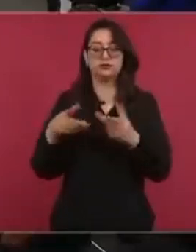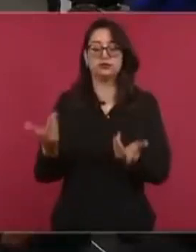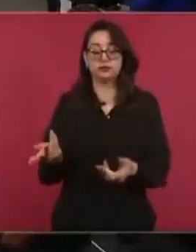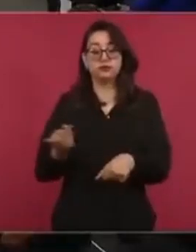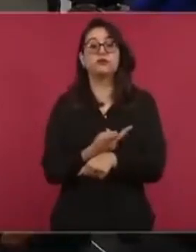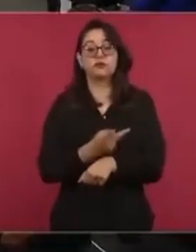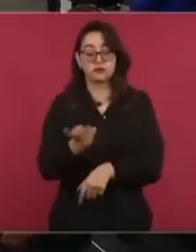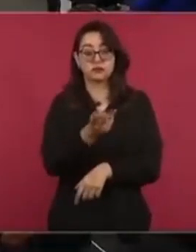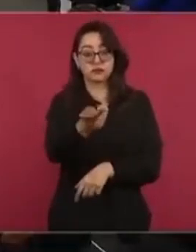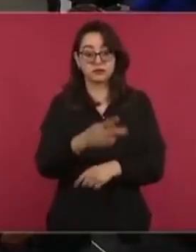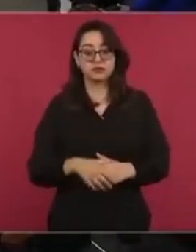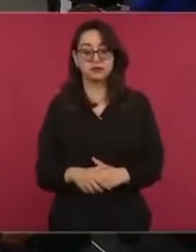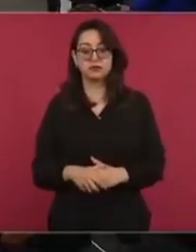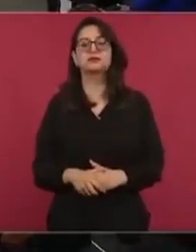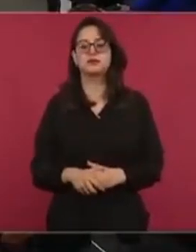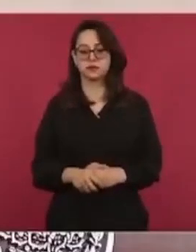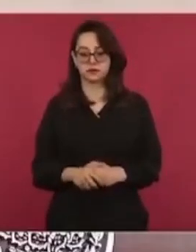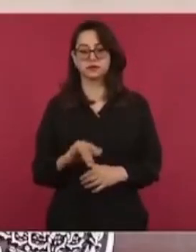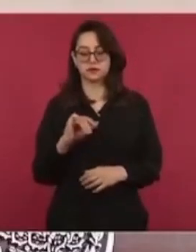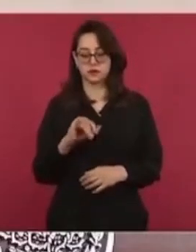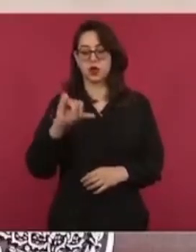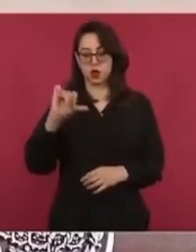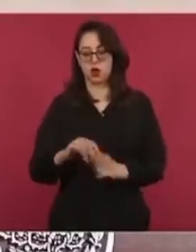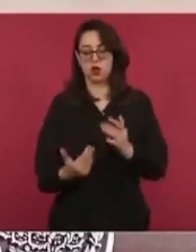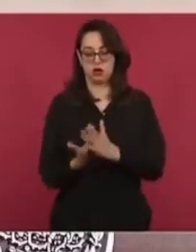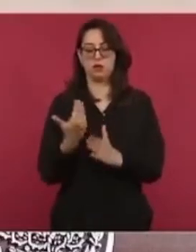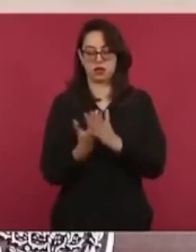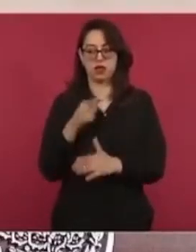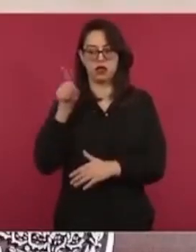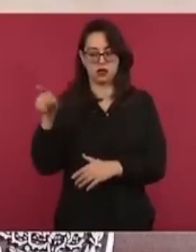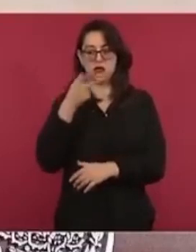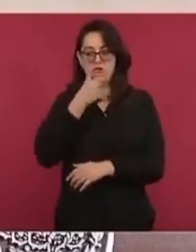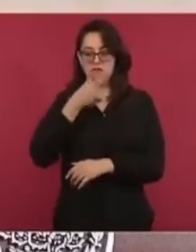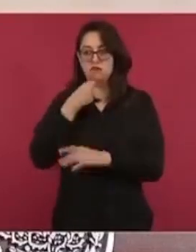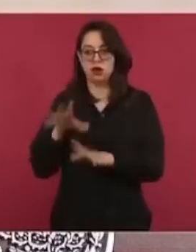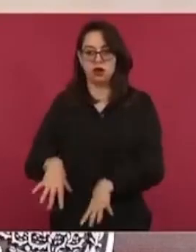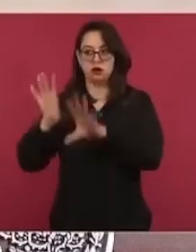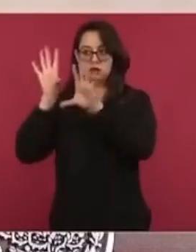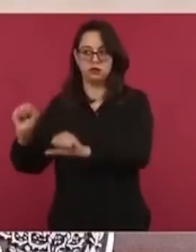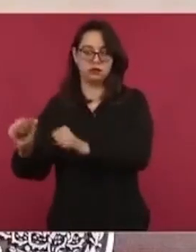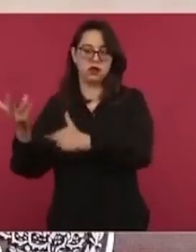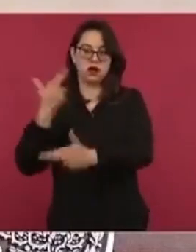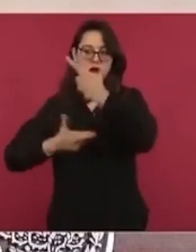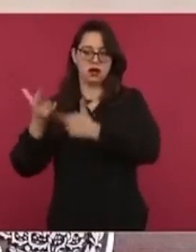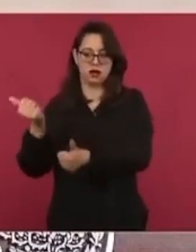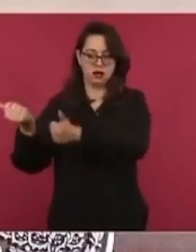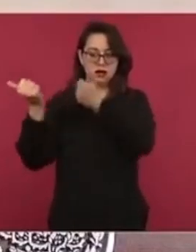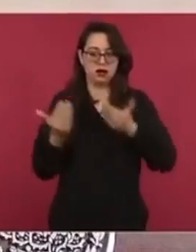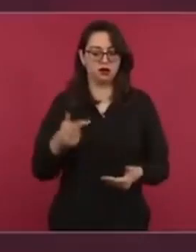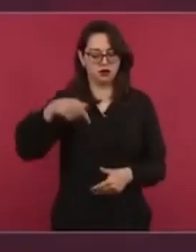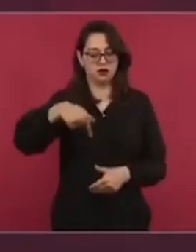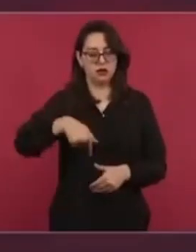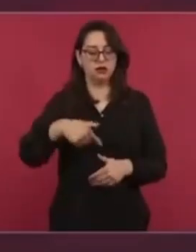Se detuvo a esta persona en Israel y se va a extraditar. Hoy va a informar